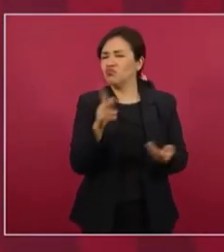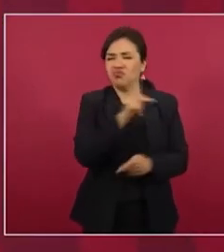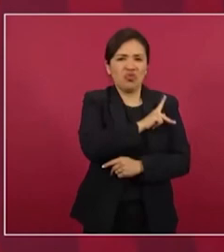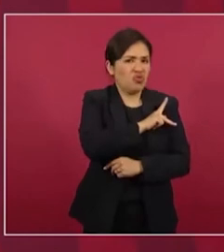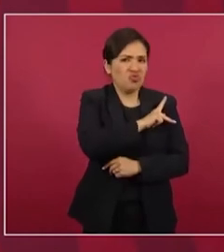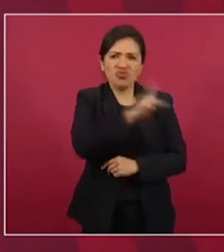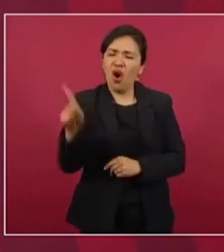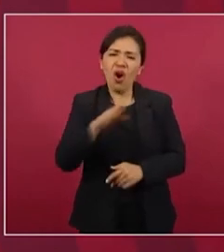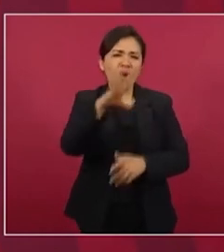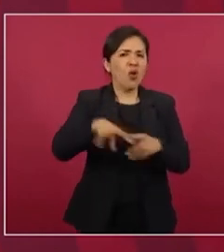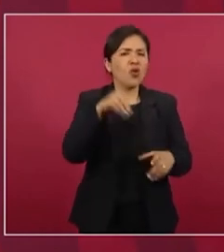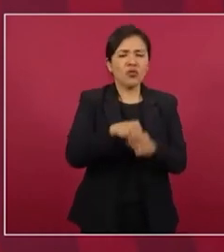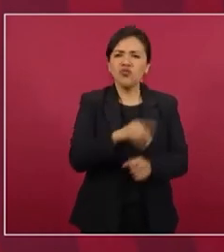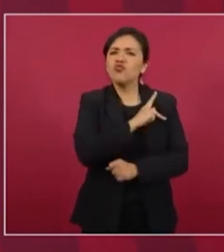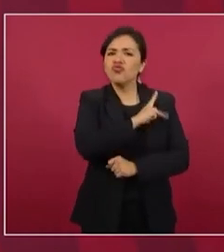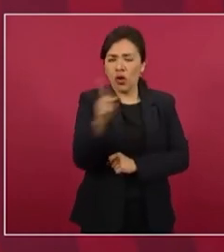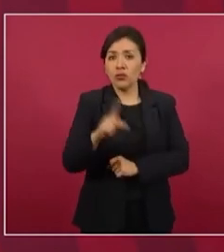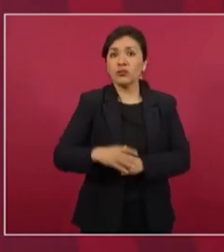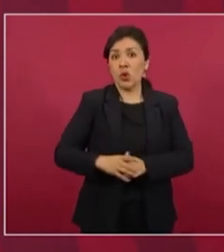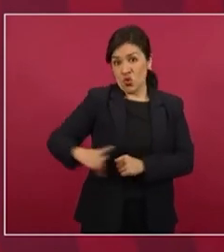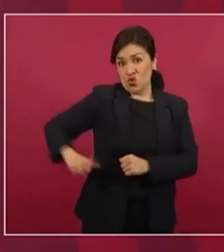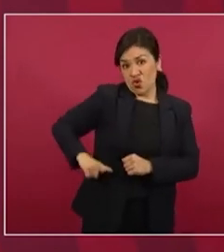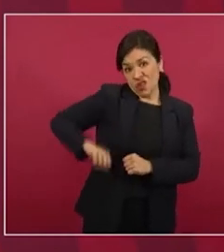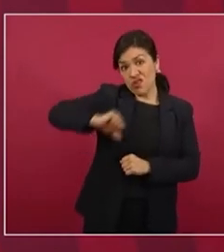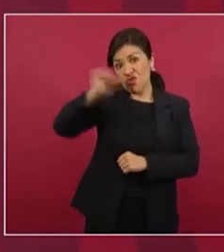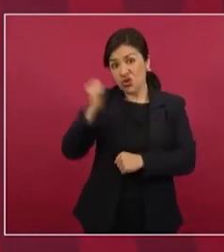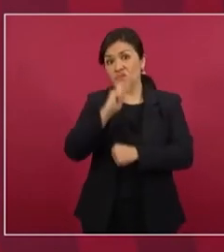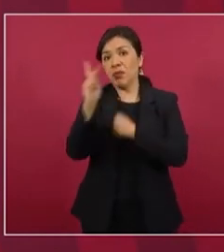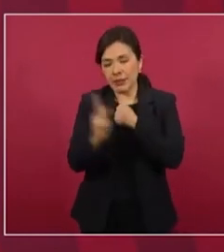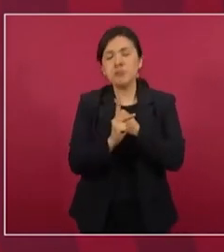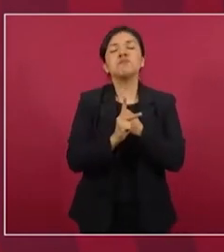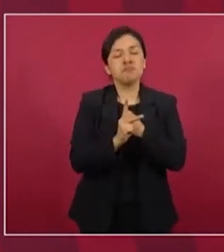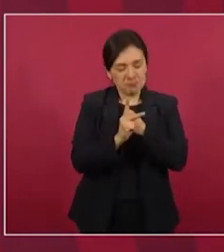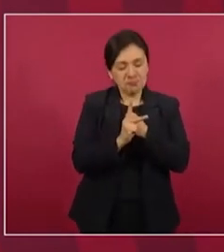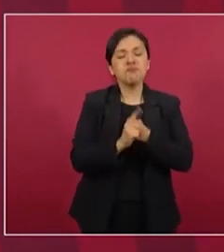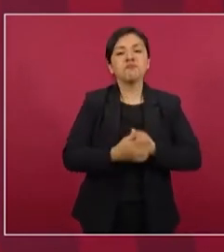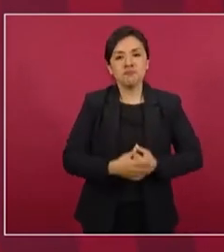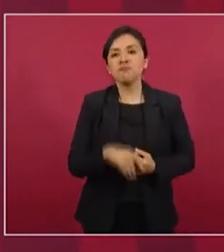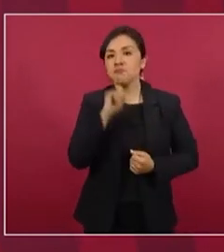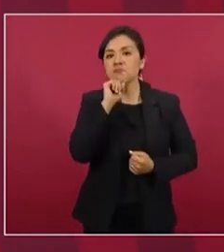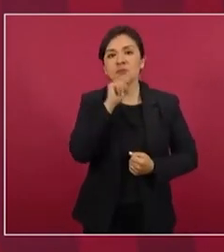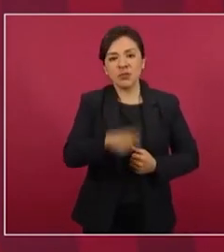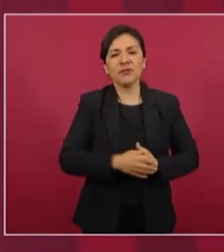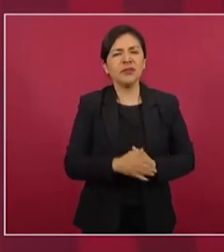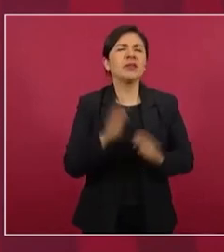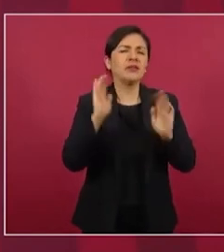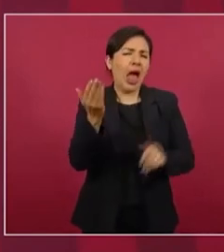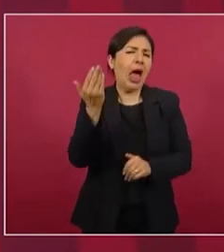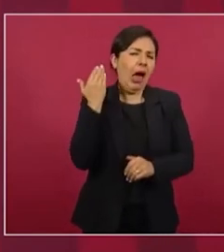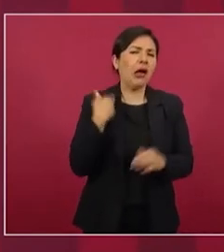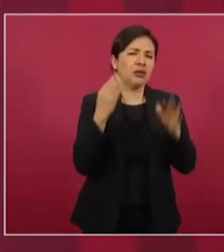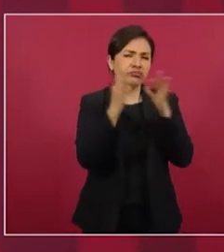de todos lados gobiernos extranjeros también sí ya hablé de eso